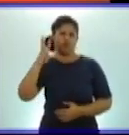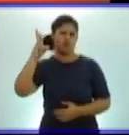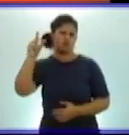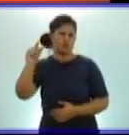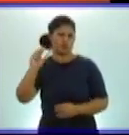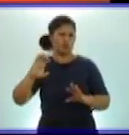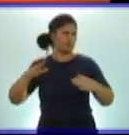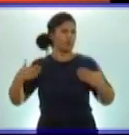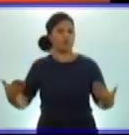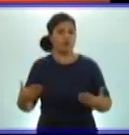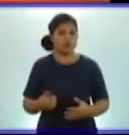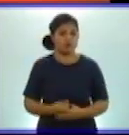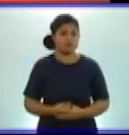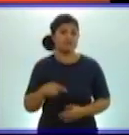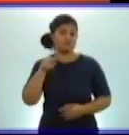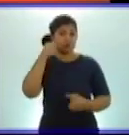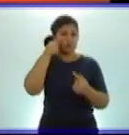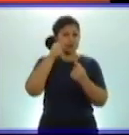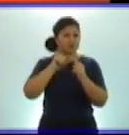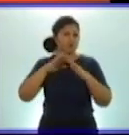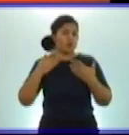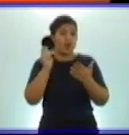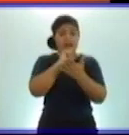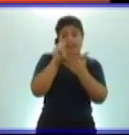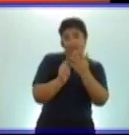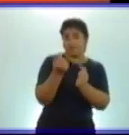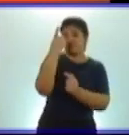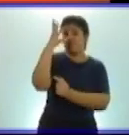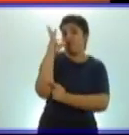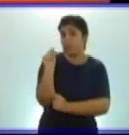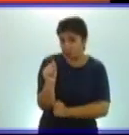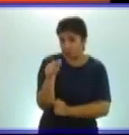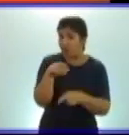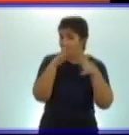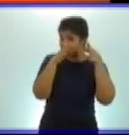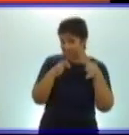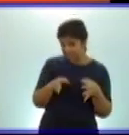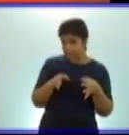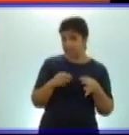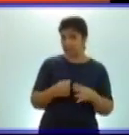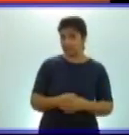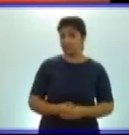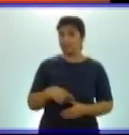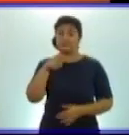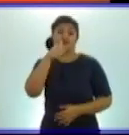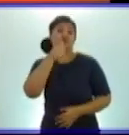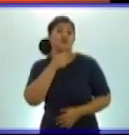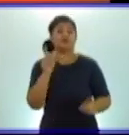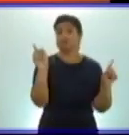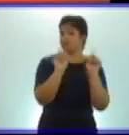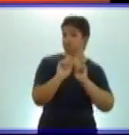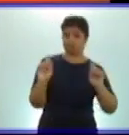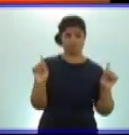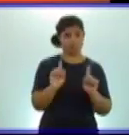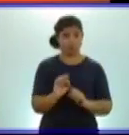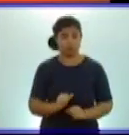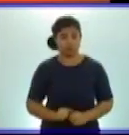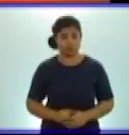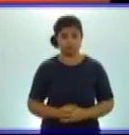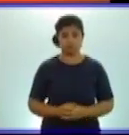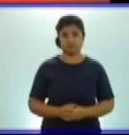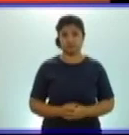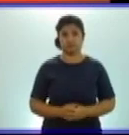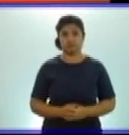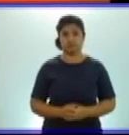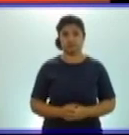escribir un número. Aquí estamos escribiendo un número, pero fíjense, no es sencillo. No me han dicho, escribe el número